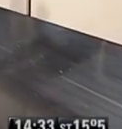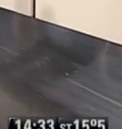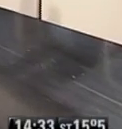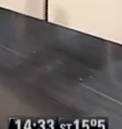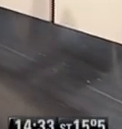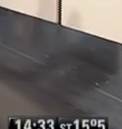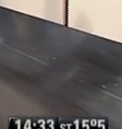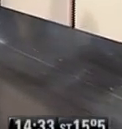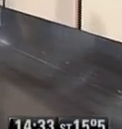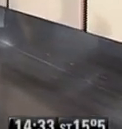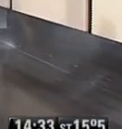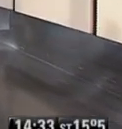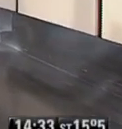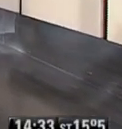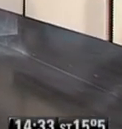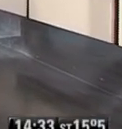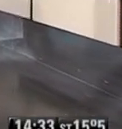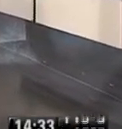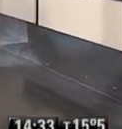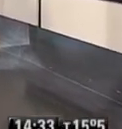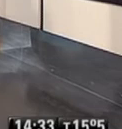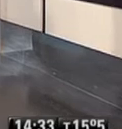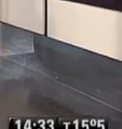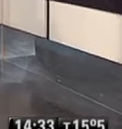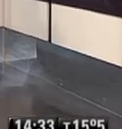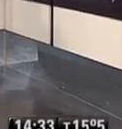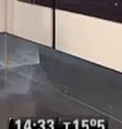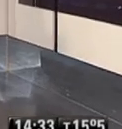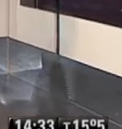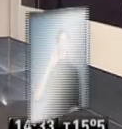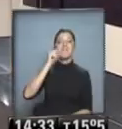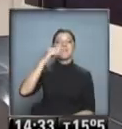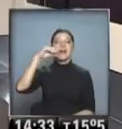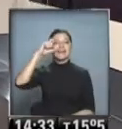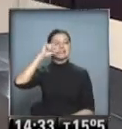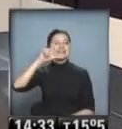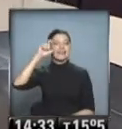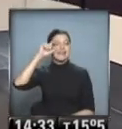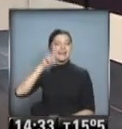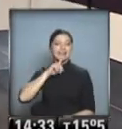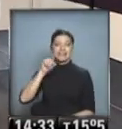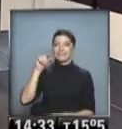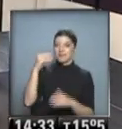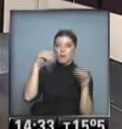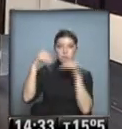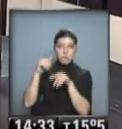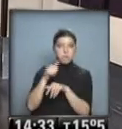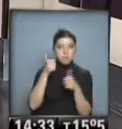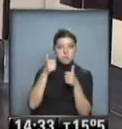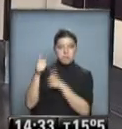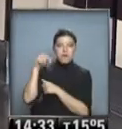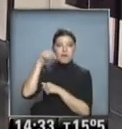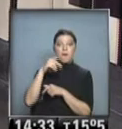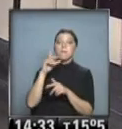El amplio triunfo que obtuvo en las primarias Michelle Bachelet la posicionan como principal candidata